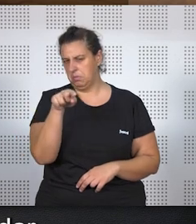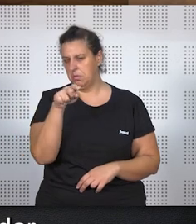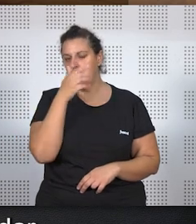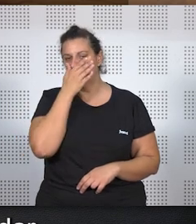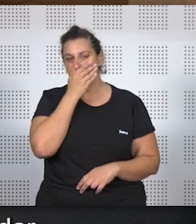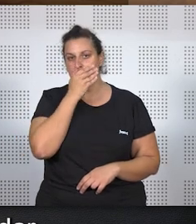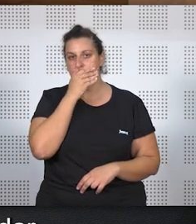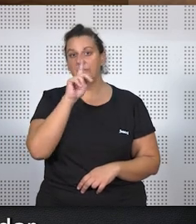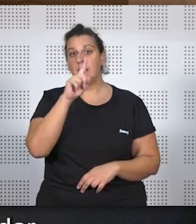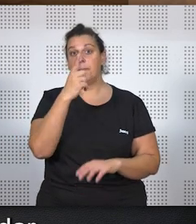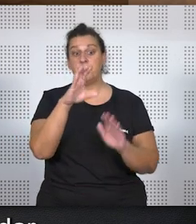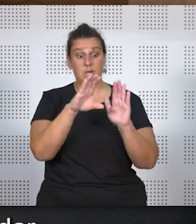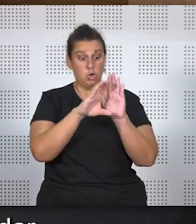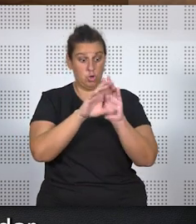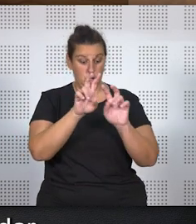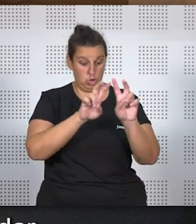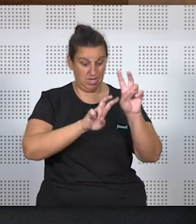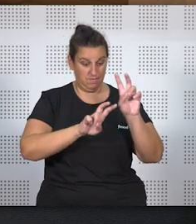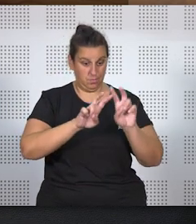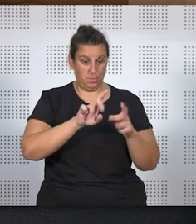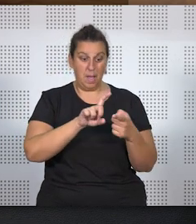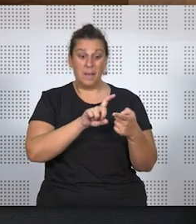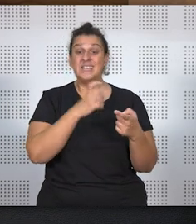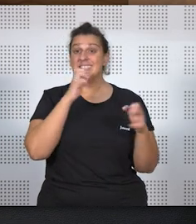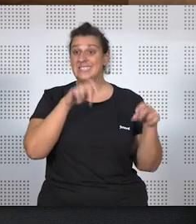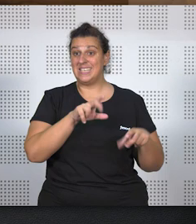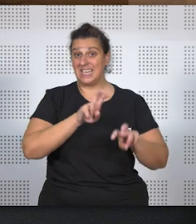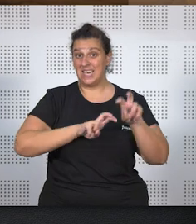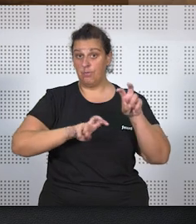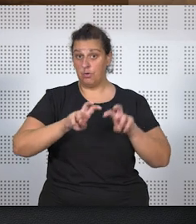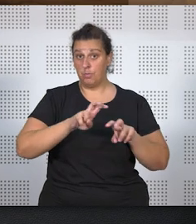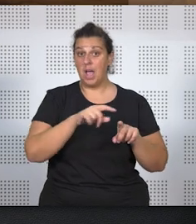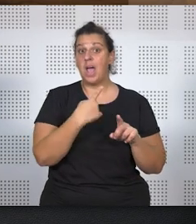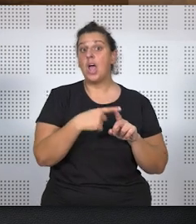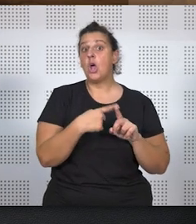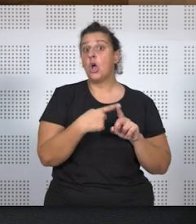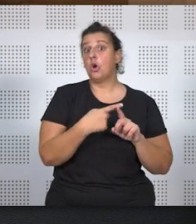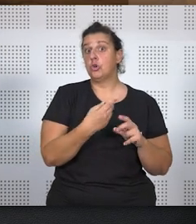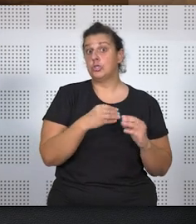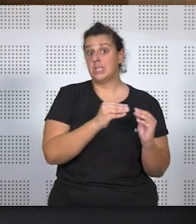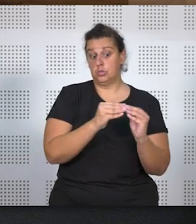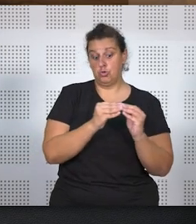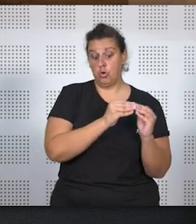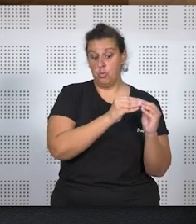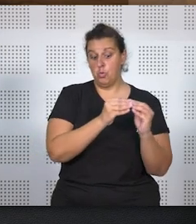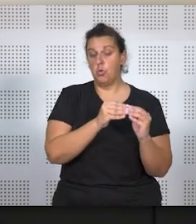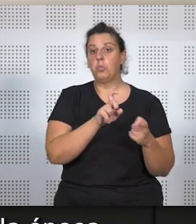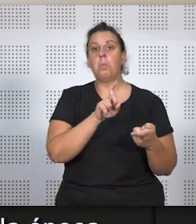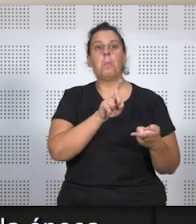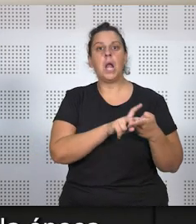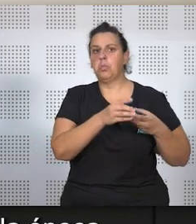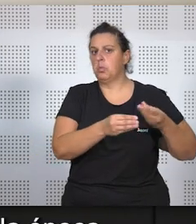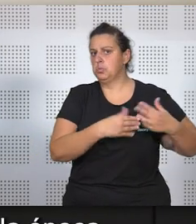por el que con el primer código se la reforma, el marido podía disponer de los bienes comunales sin el consentimiento de la mujer.